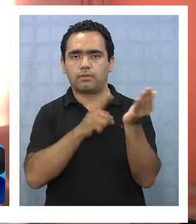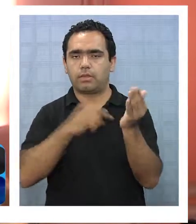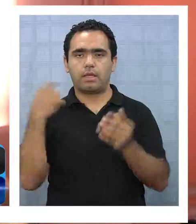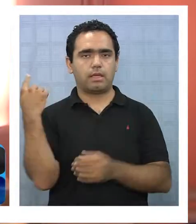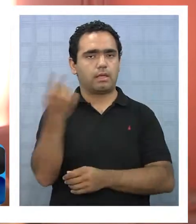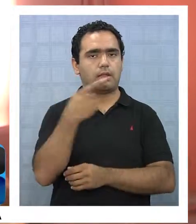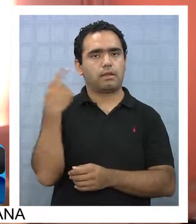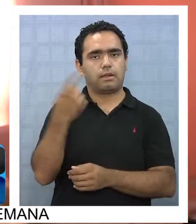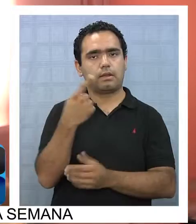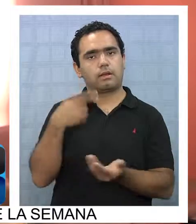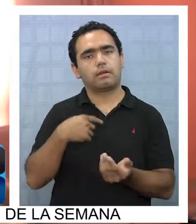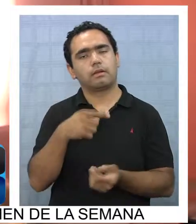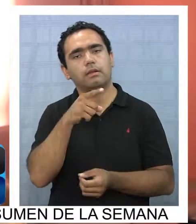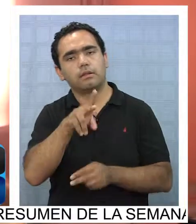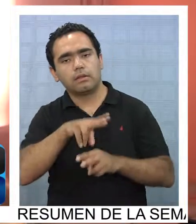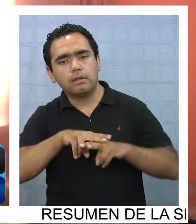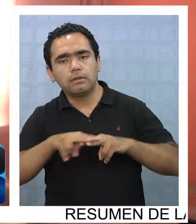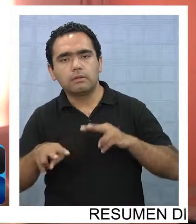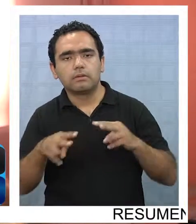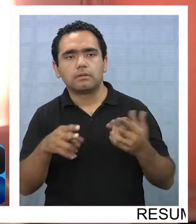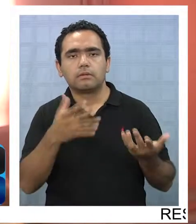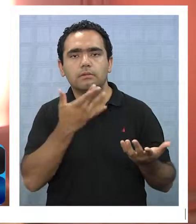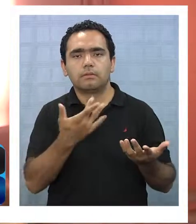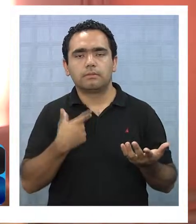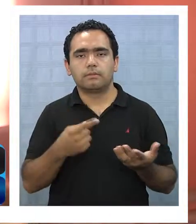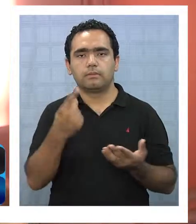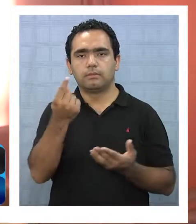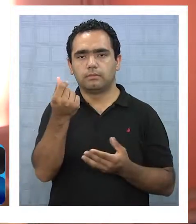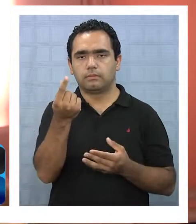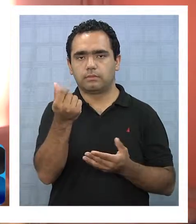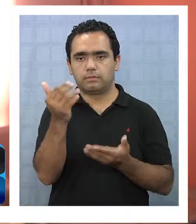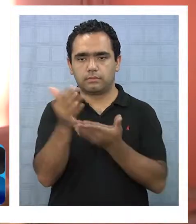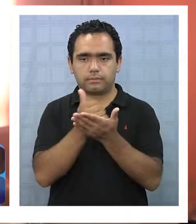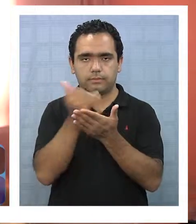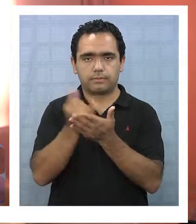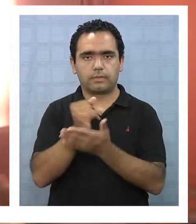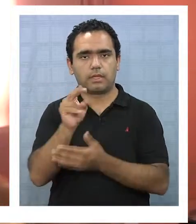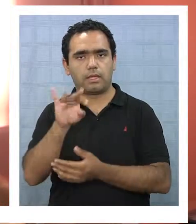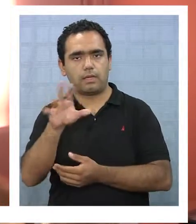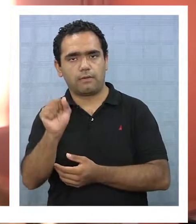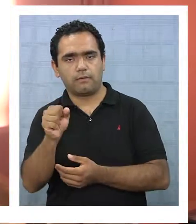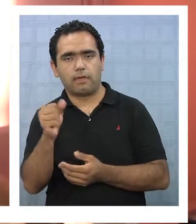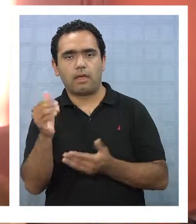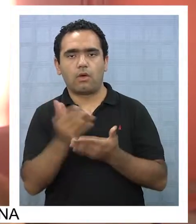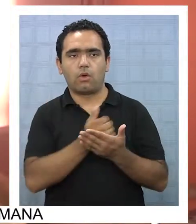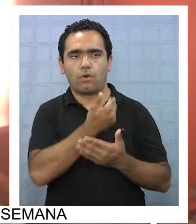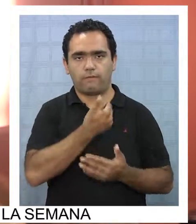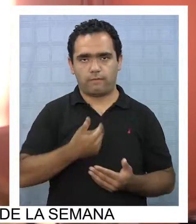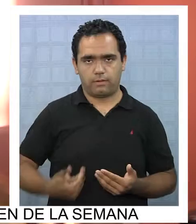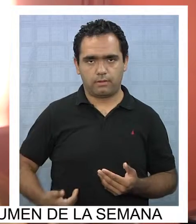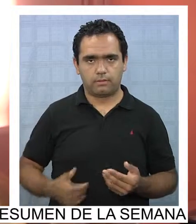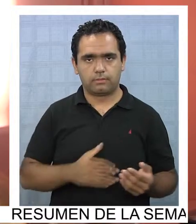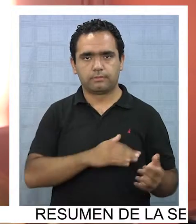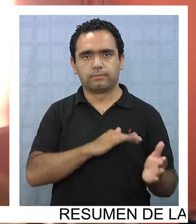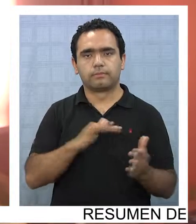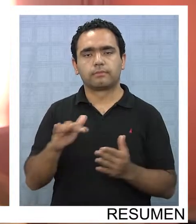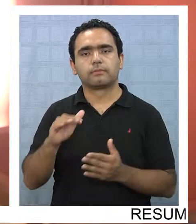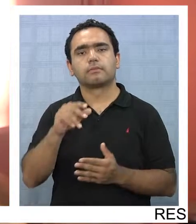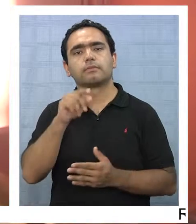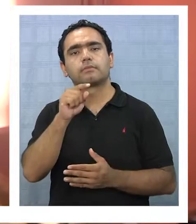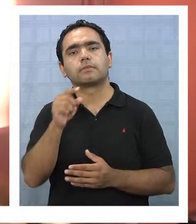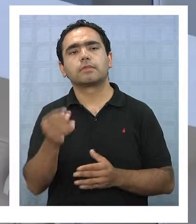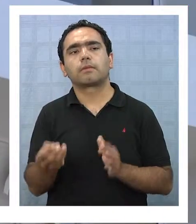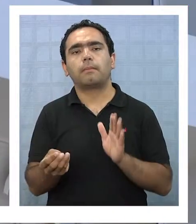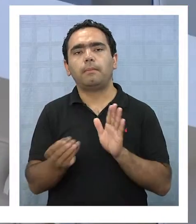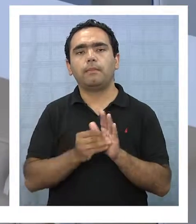está hecha para poder recaudar mayores impuestos para el gobierno, digamos, para el país, para tener